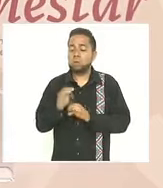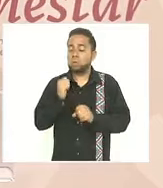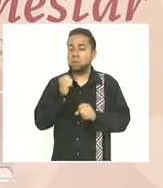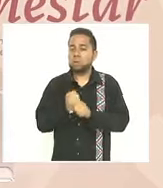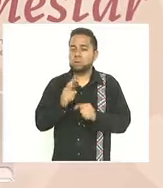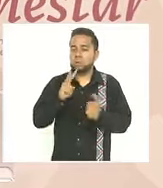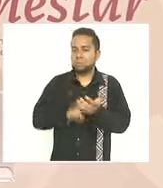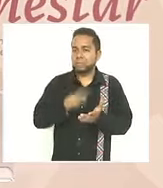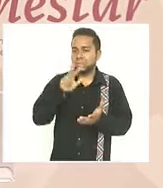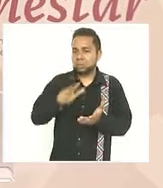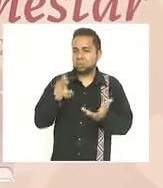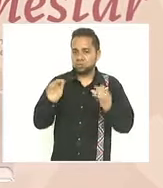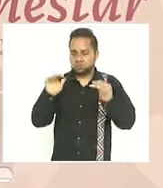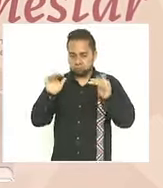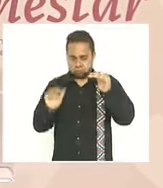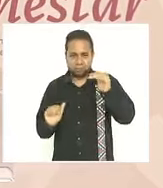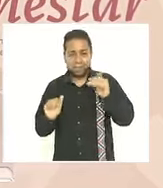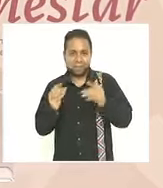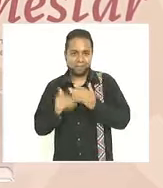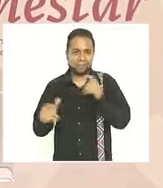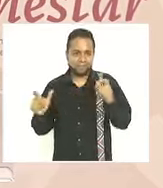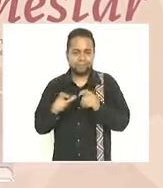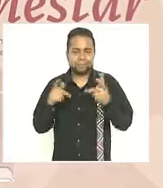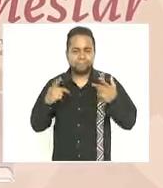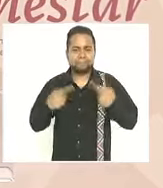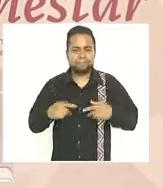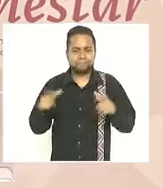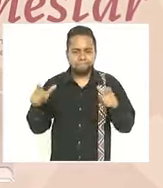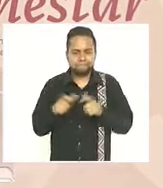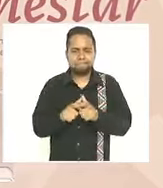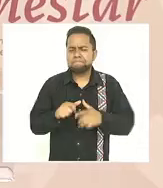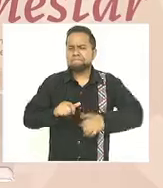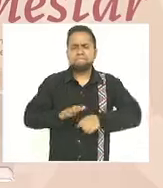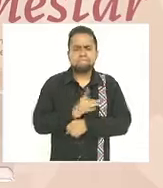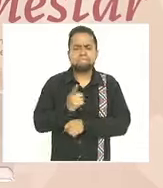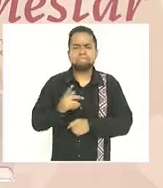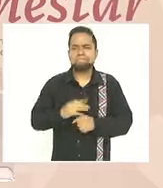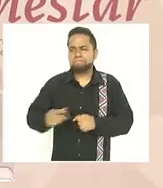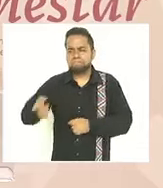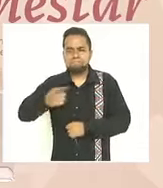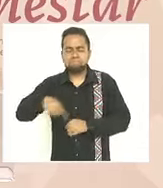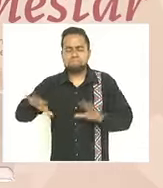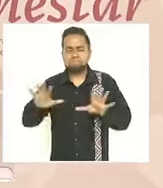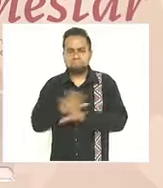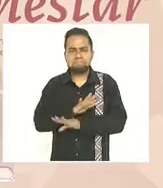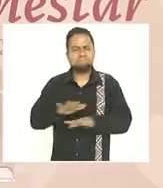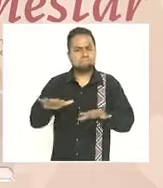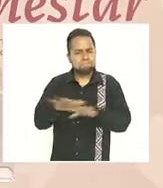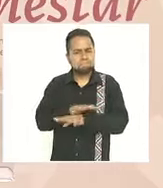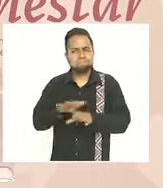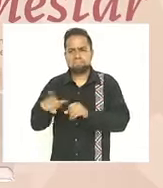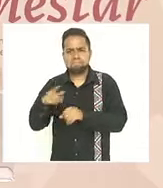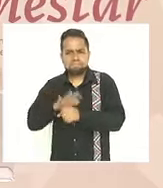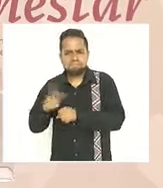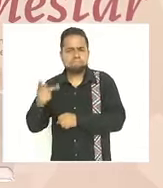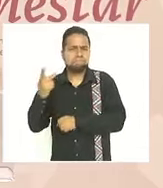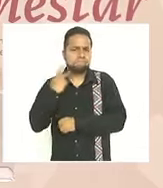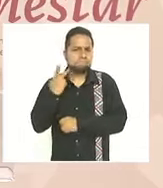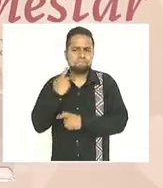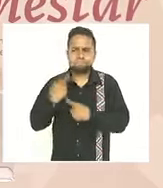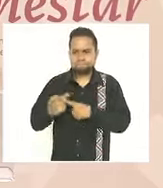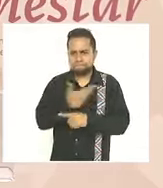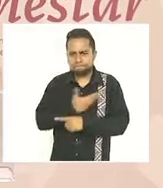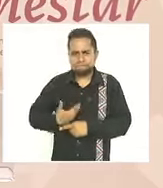2018 por una parte esto se debe a la revolución que ha significado la política de nuestro presidente